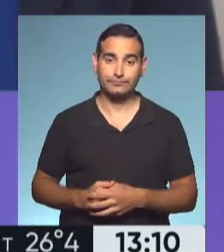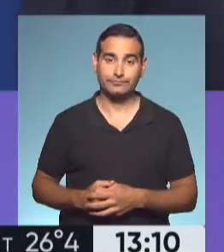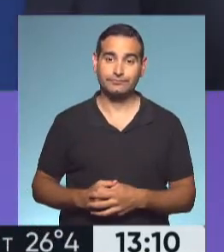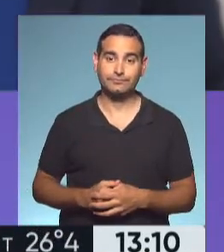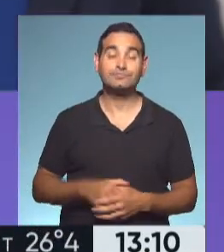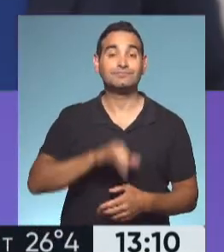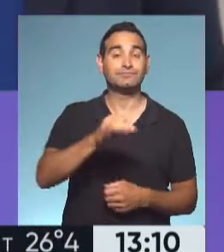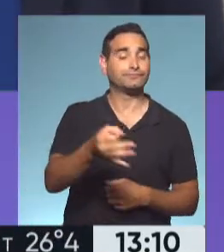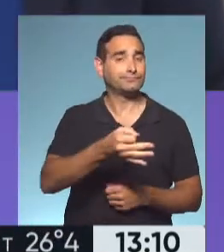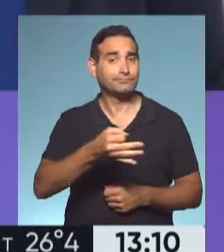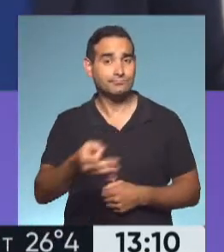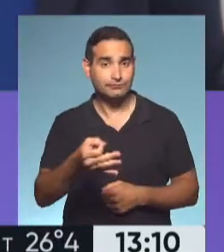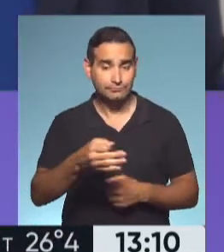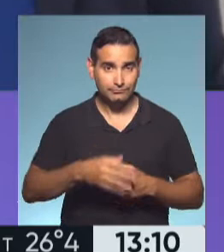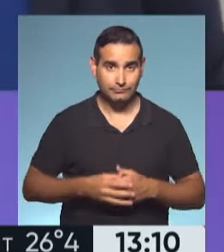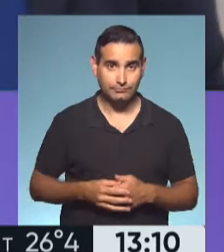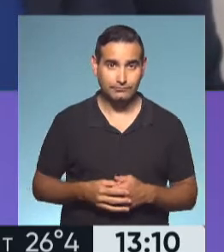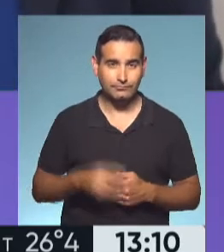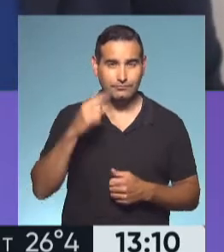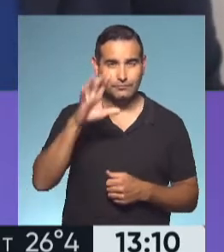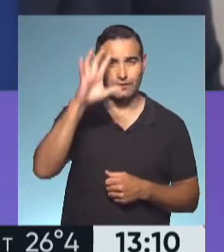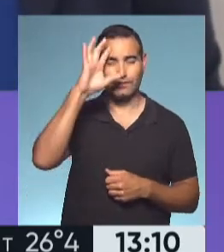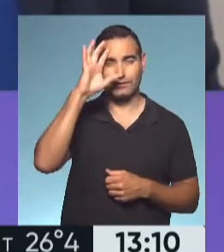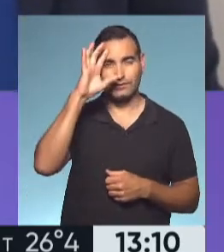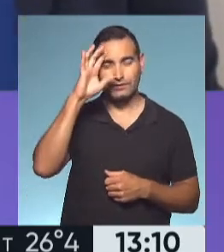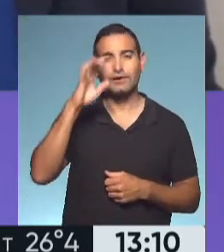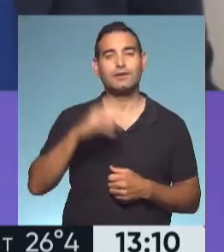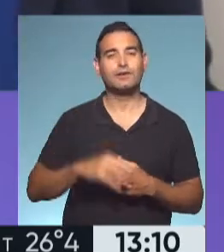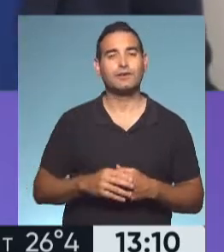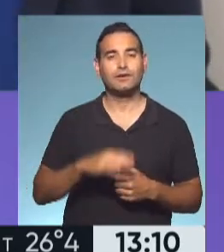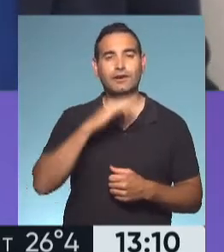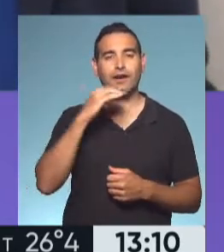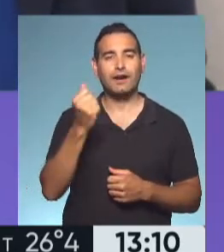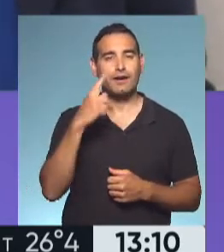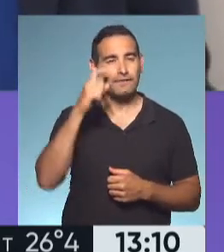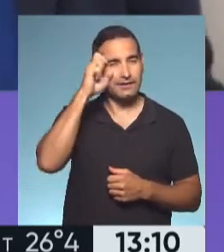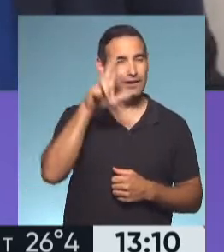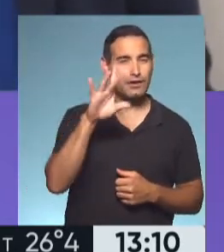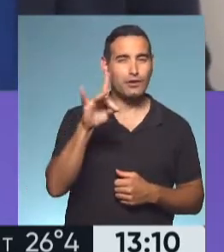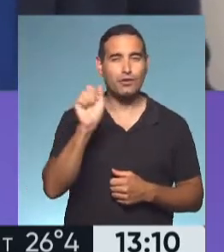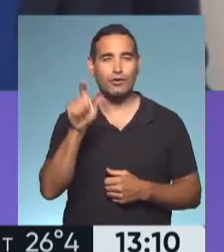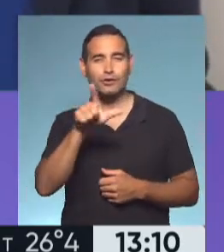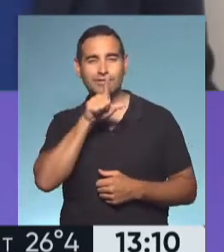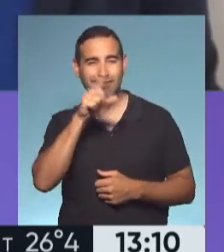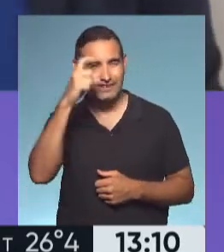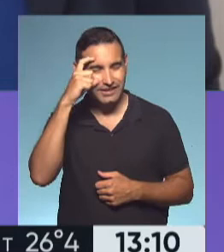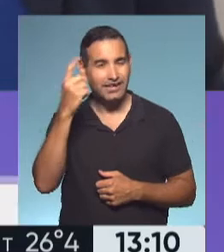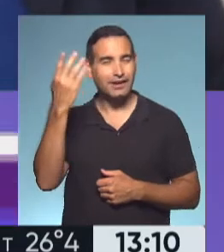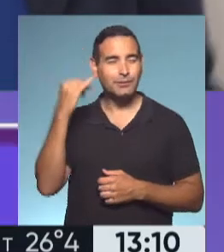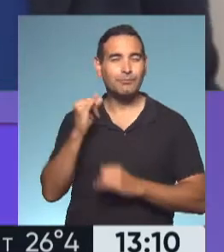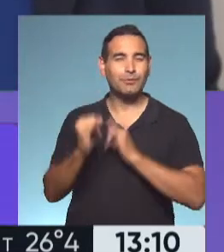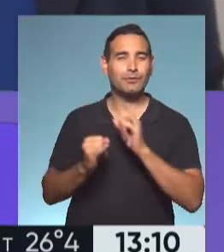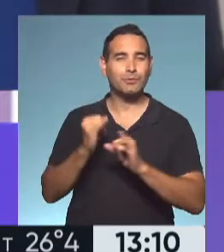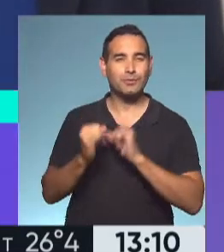Eso sí, pero recordarles las palabras de ese magnífico creador que es Javier Dolte en su manifiesto en estos tiempos de pandemia cuando decía